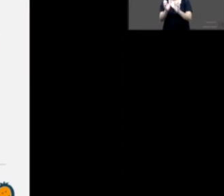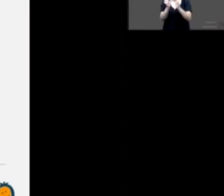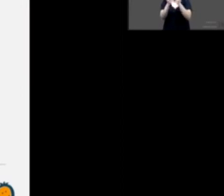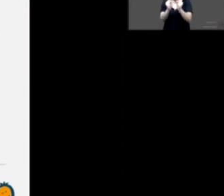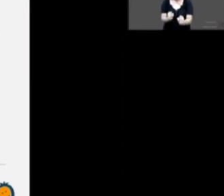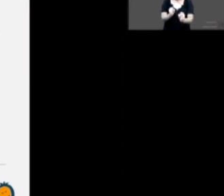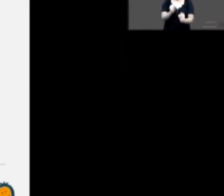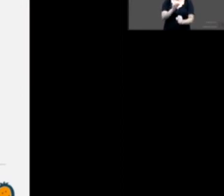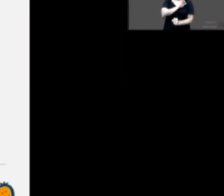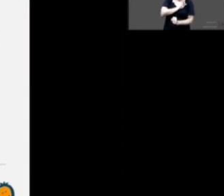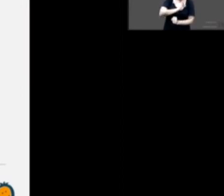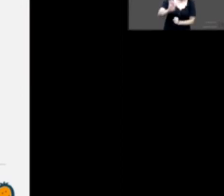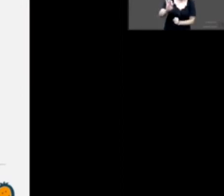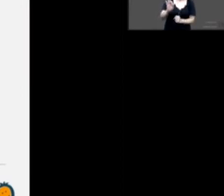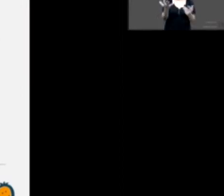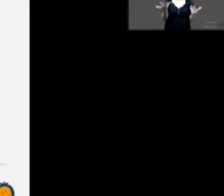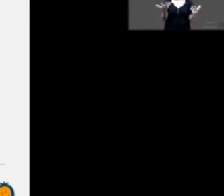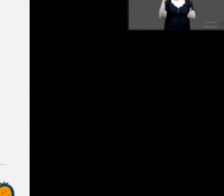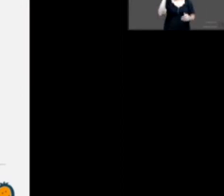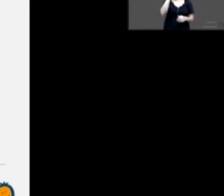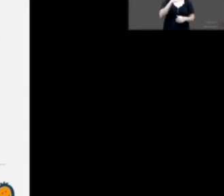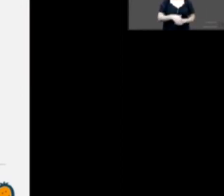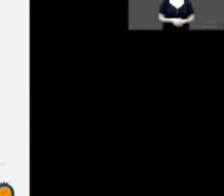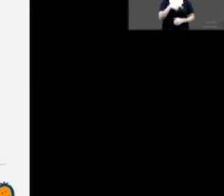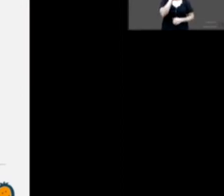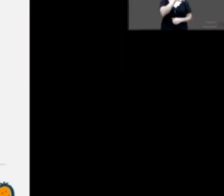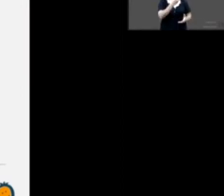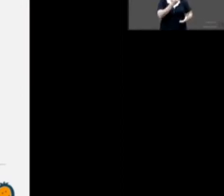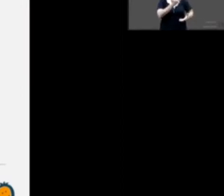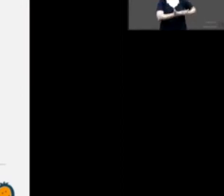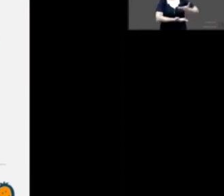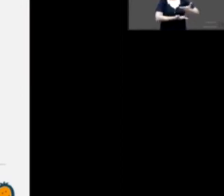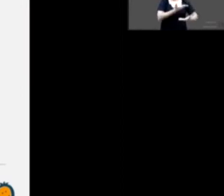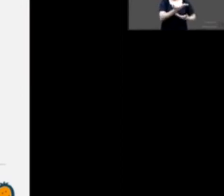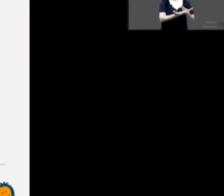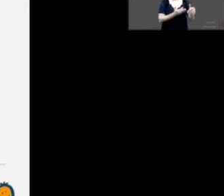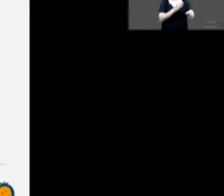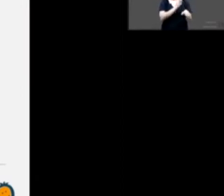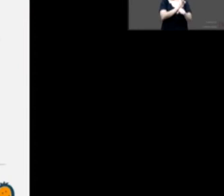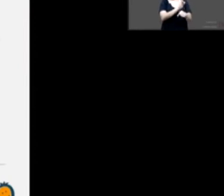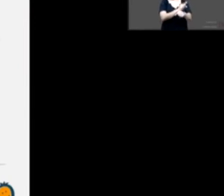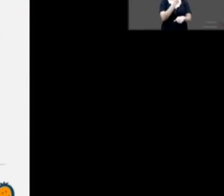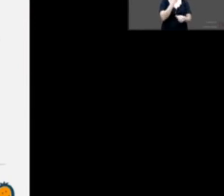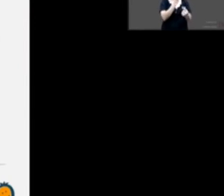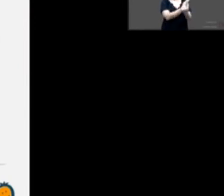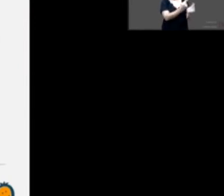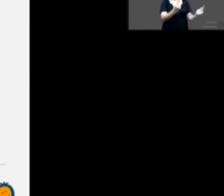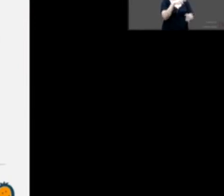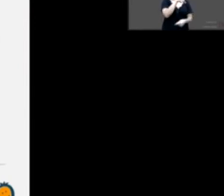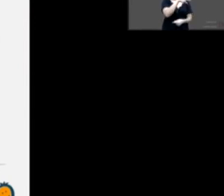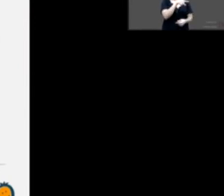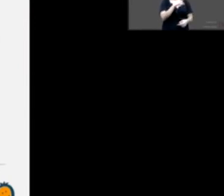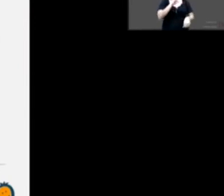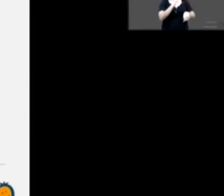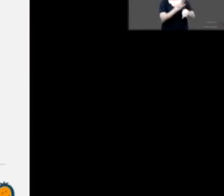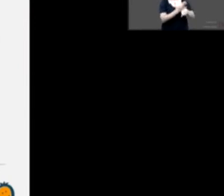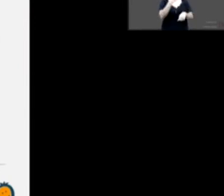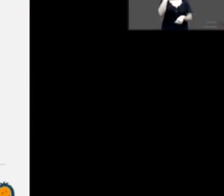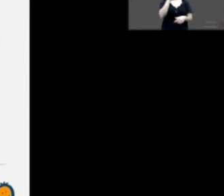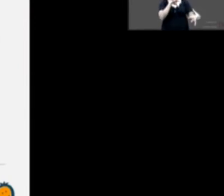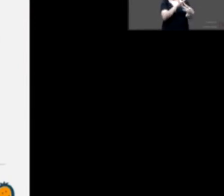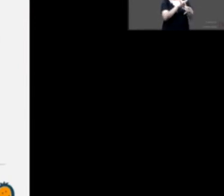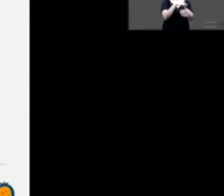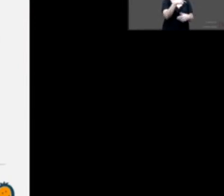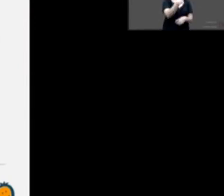servicio de protección infantil, que apunta también a restituir el derecho a la familiar y es prioritario,